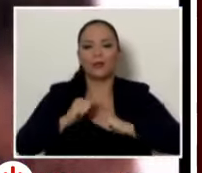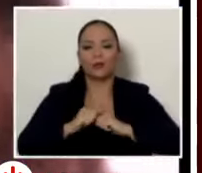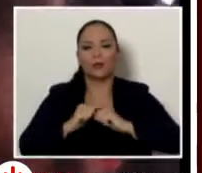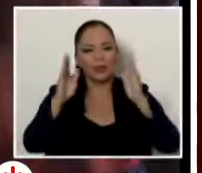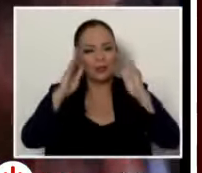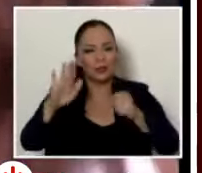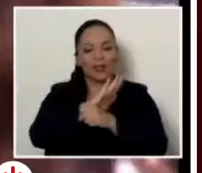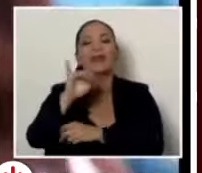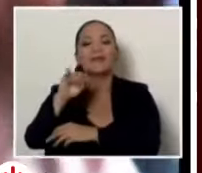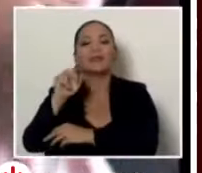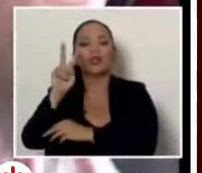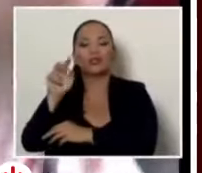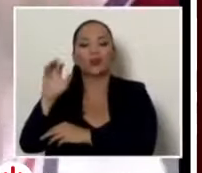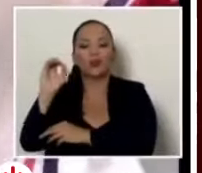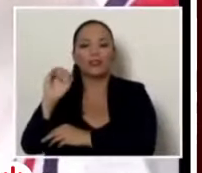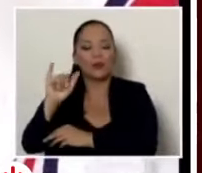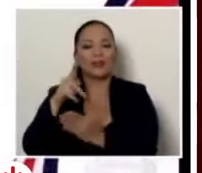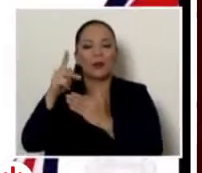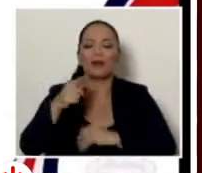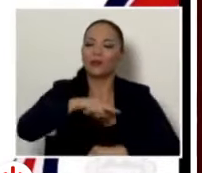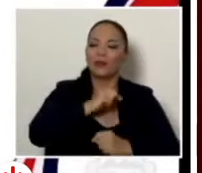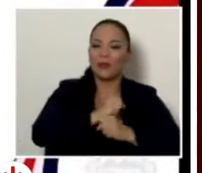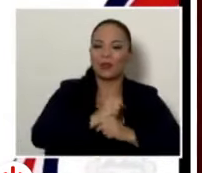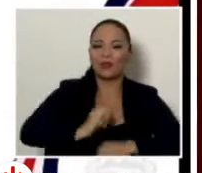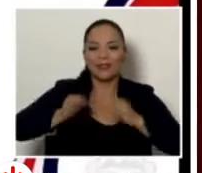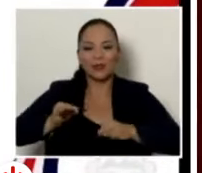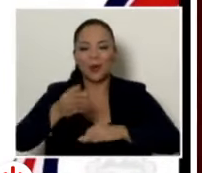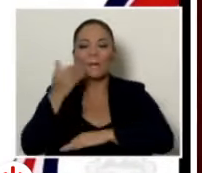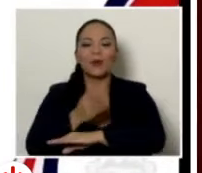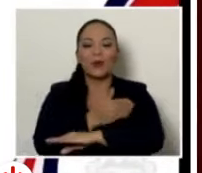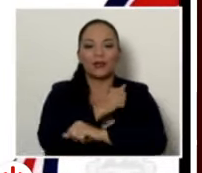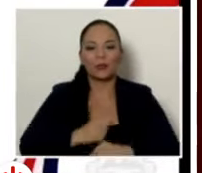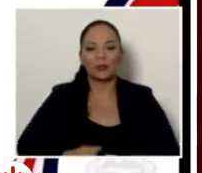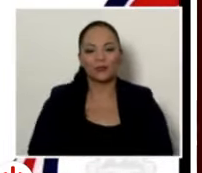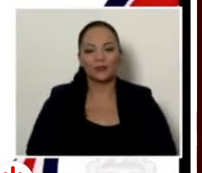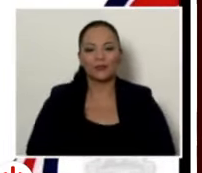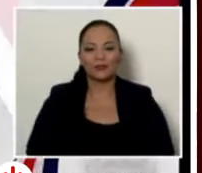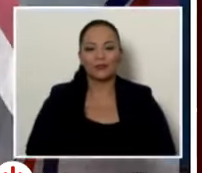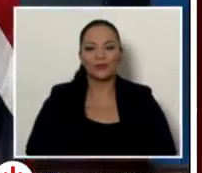Eso es IMAX 2.0. Trabajando. Decidiendo. Mejorando.